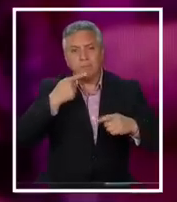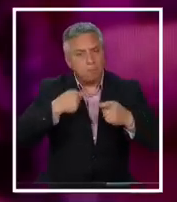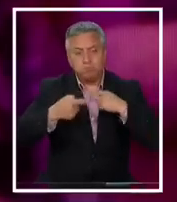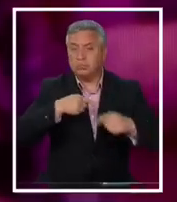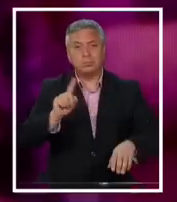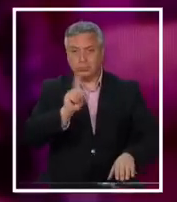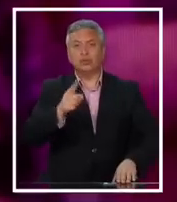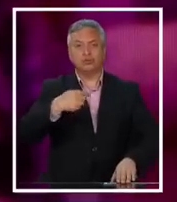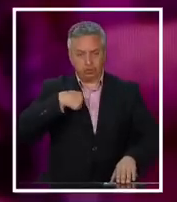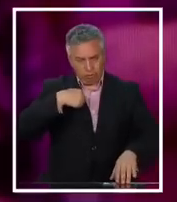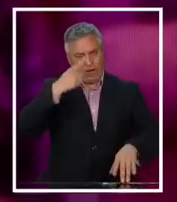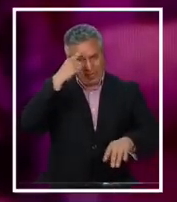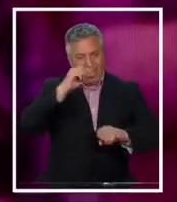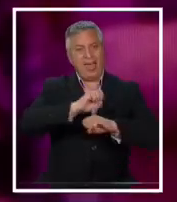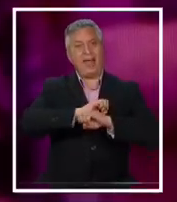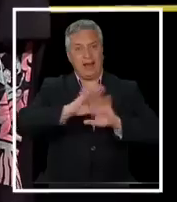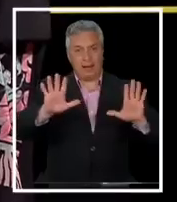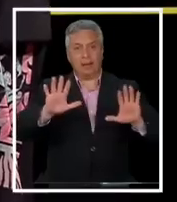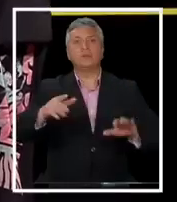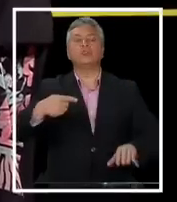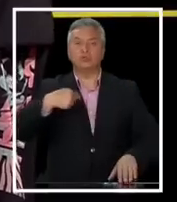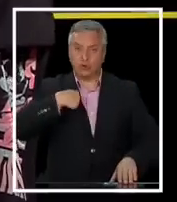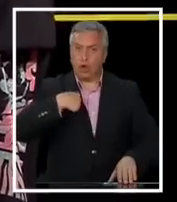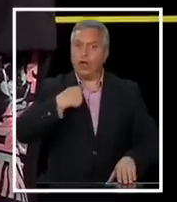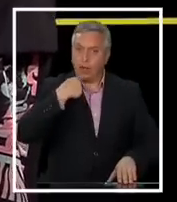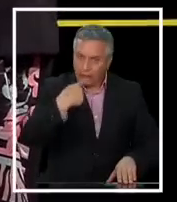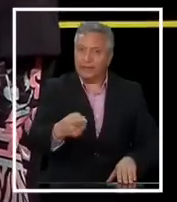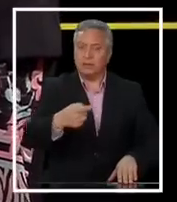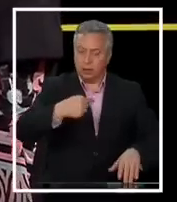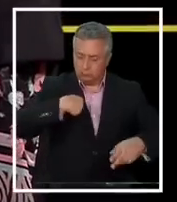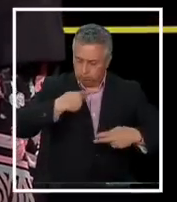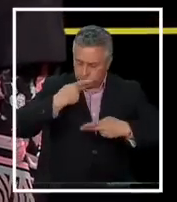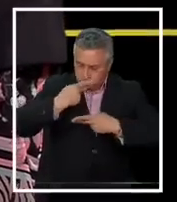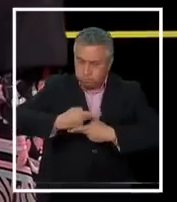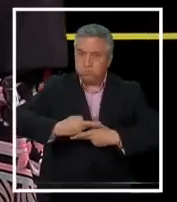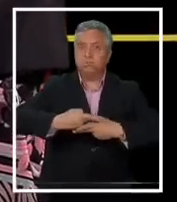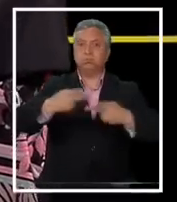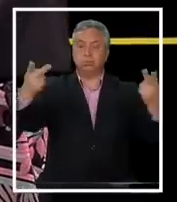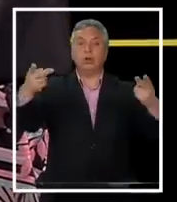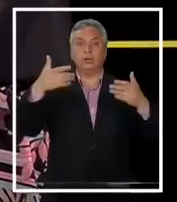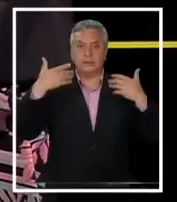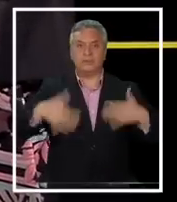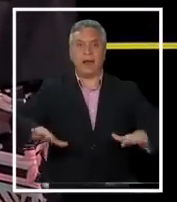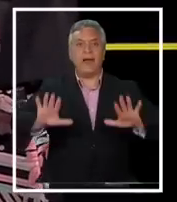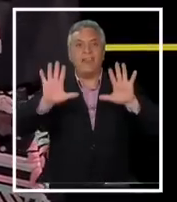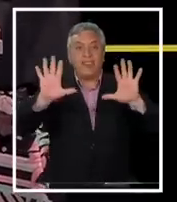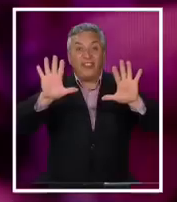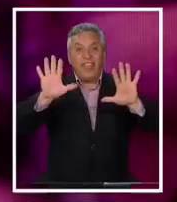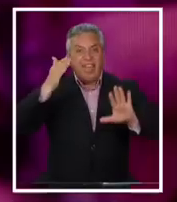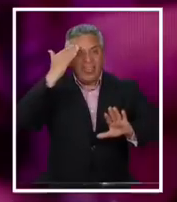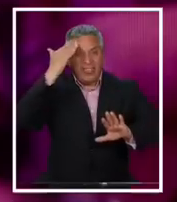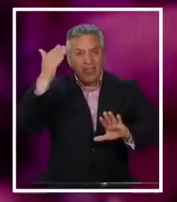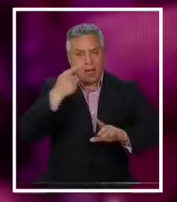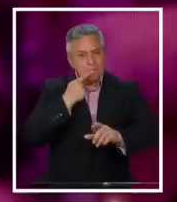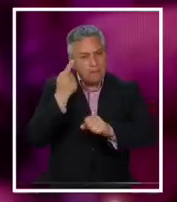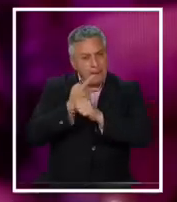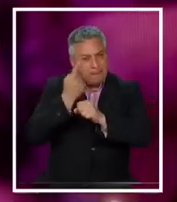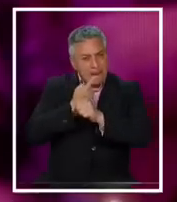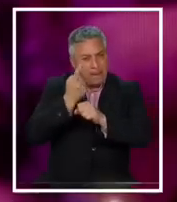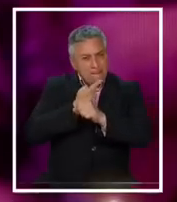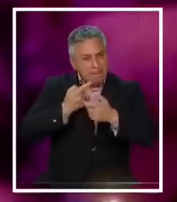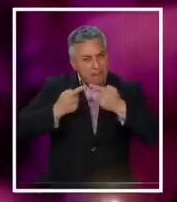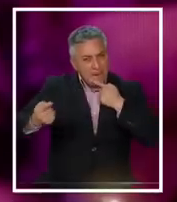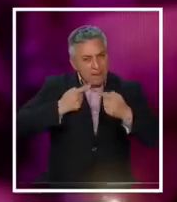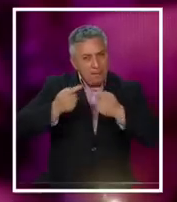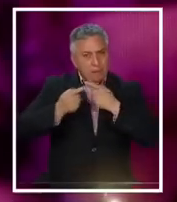rectificara lo aclaré, porque yo doy fe de lo que significó estar 10 días en conversaciones con él, con la gente,